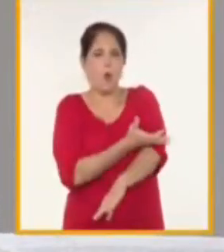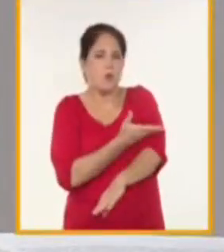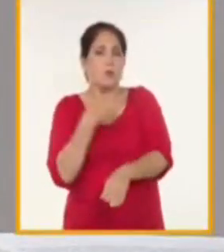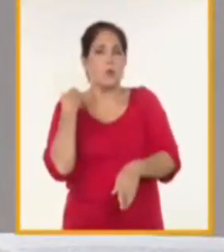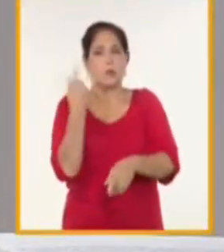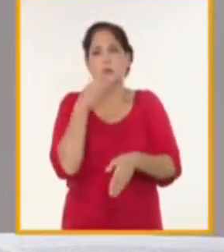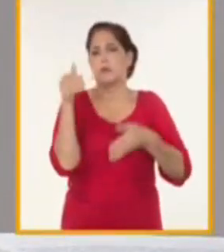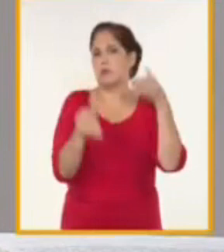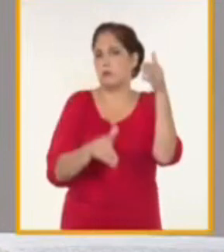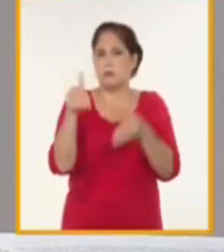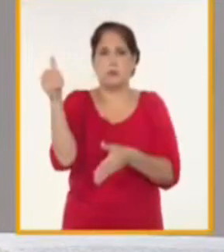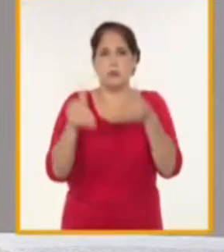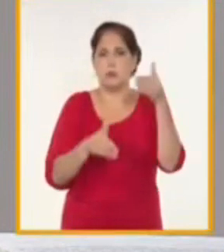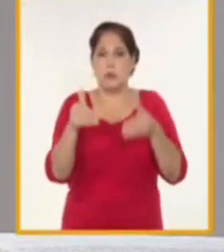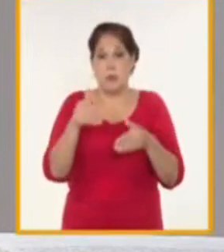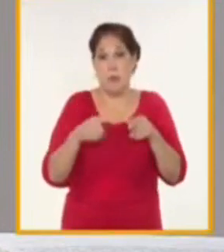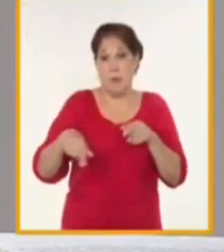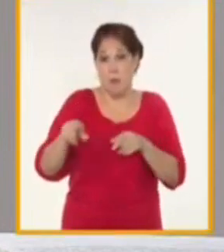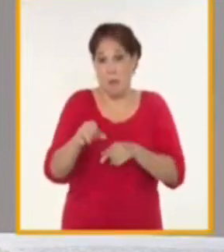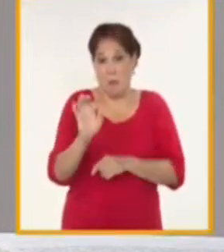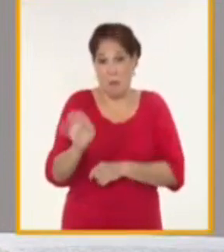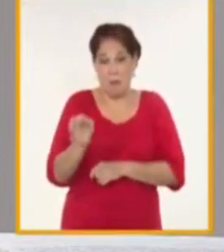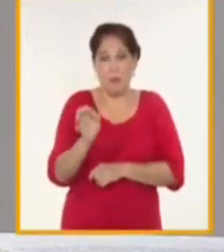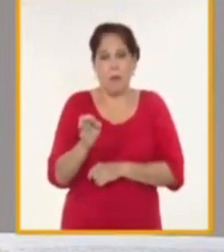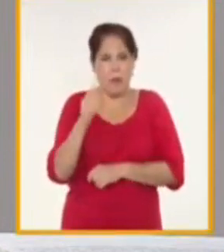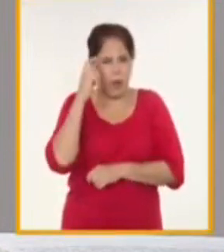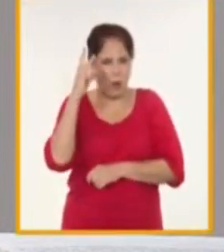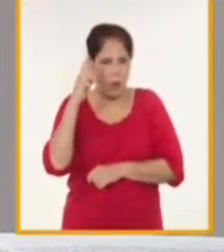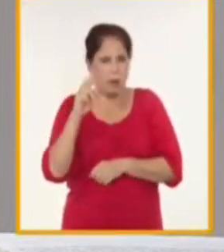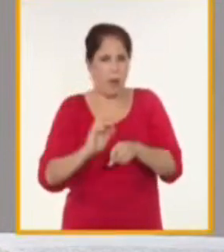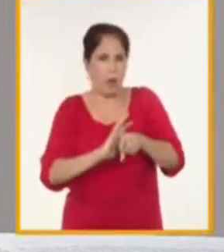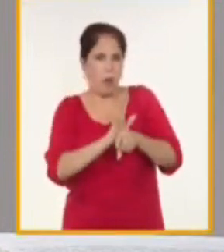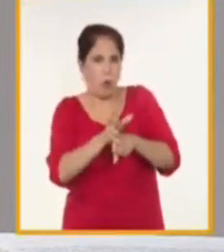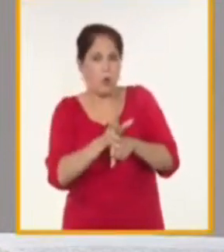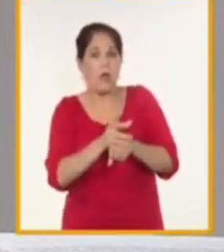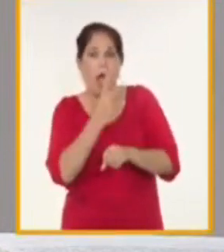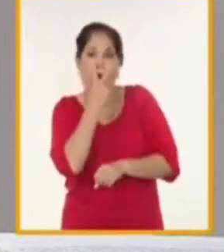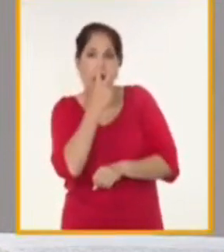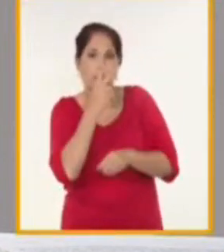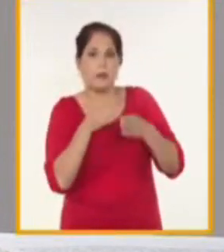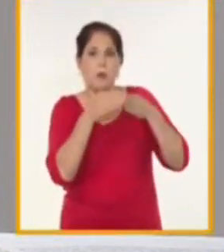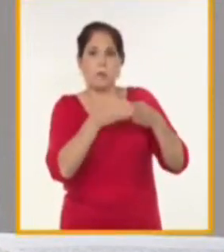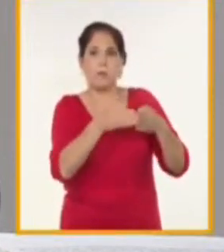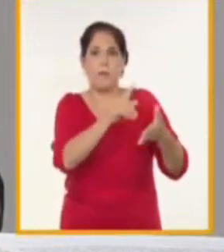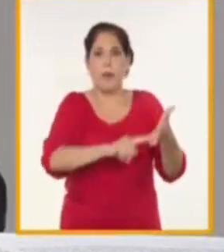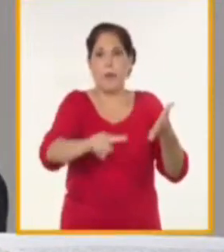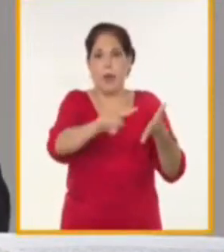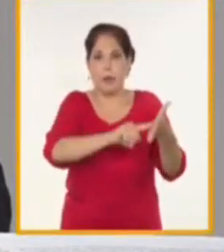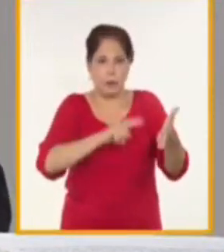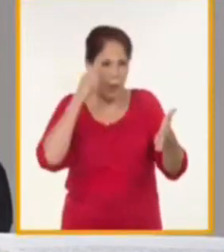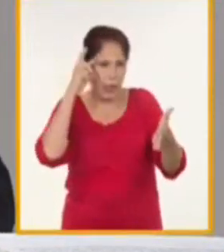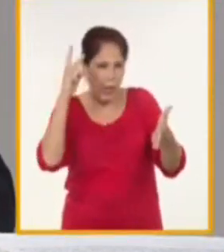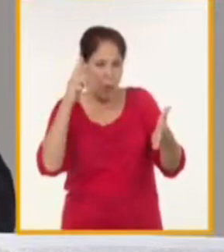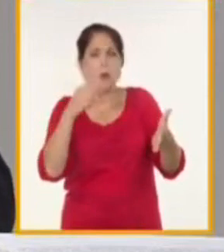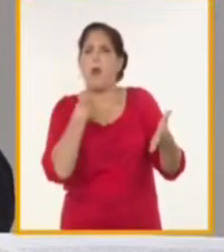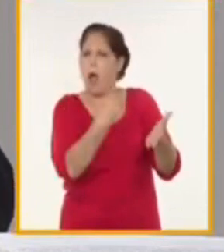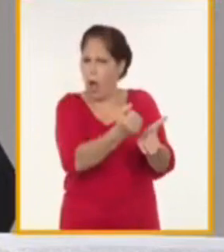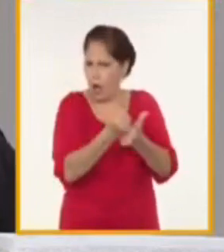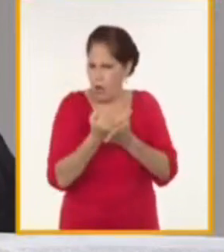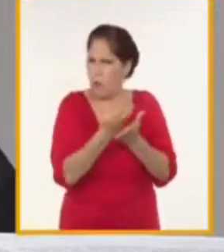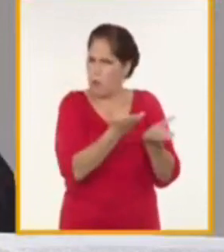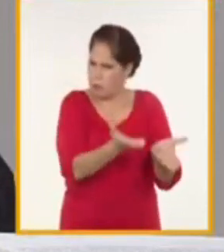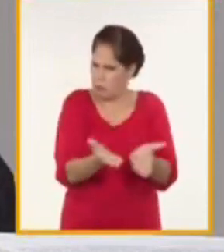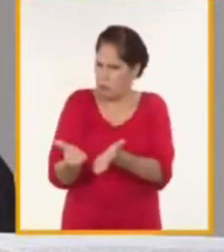la operación de atención al crucero inglés una gran muestra de solidaridad que